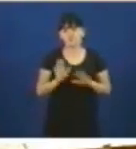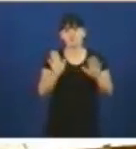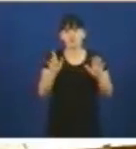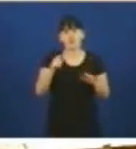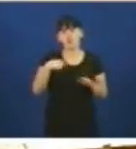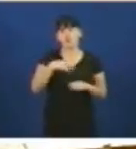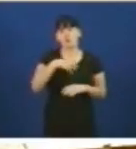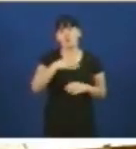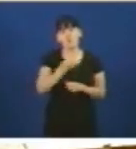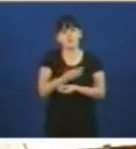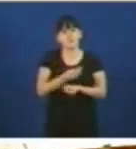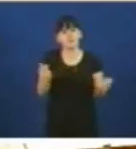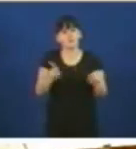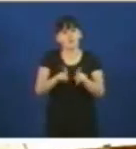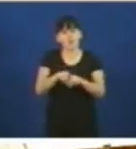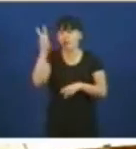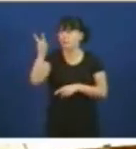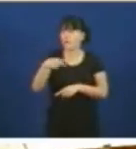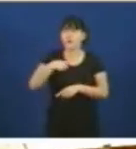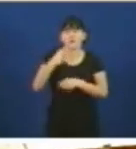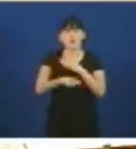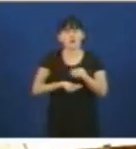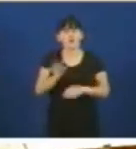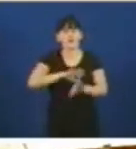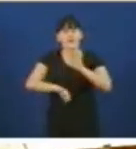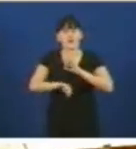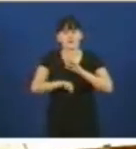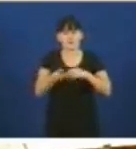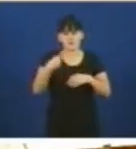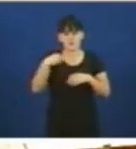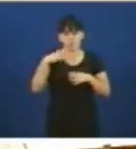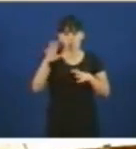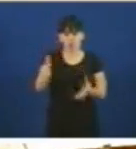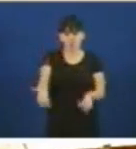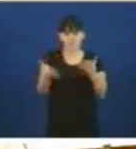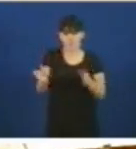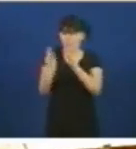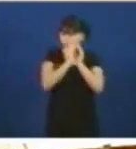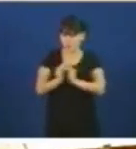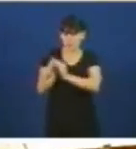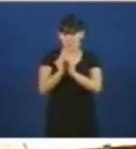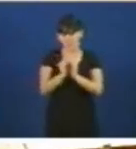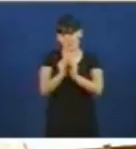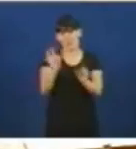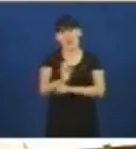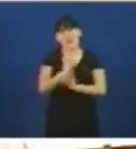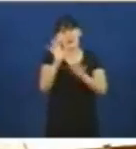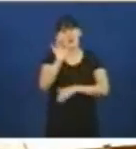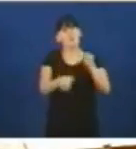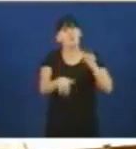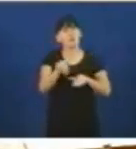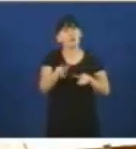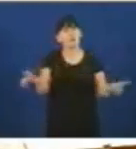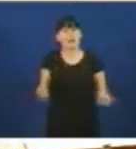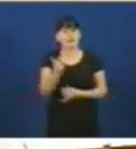vir aquí a facer un paripé mire a iniciativa aprobada por unanimidade claro isto que pasa que se vote logo dá igual o que se vote